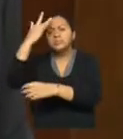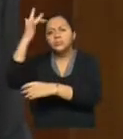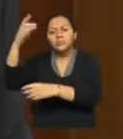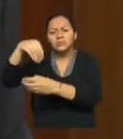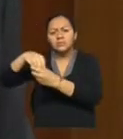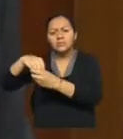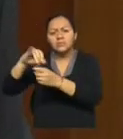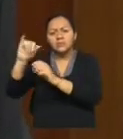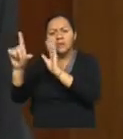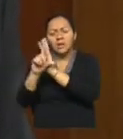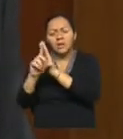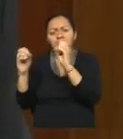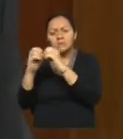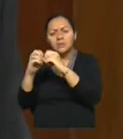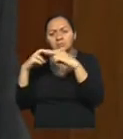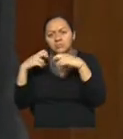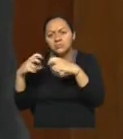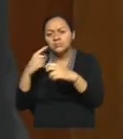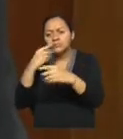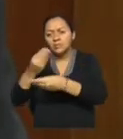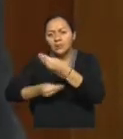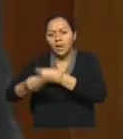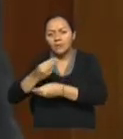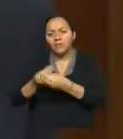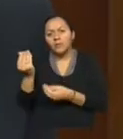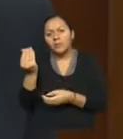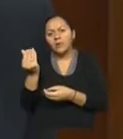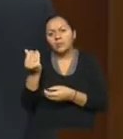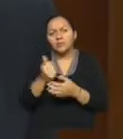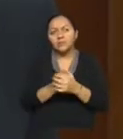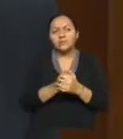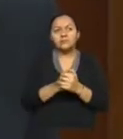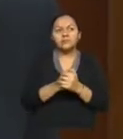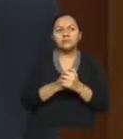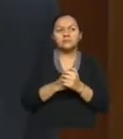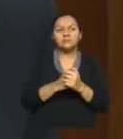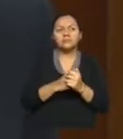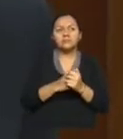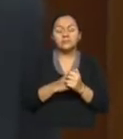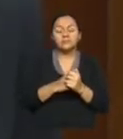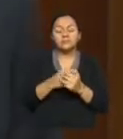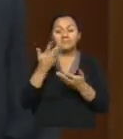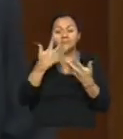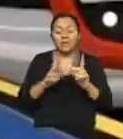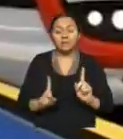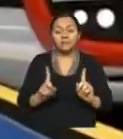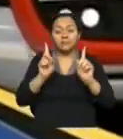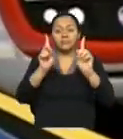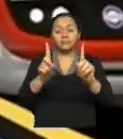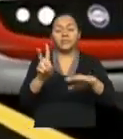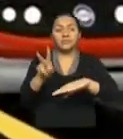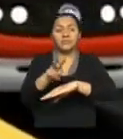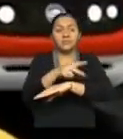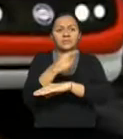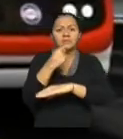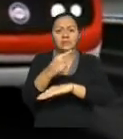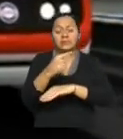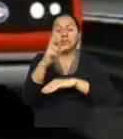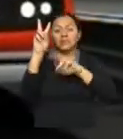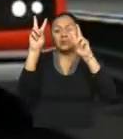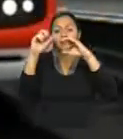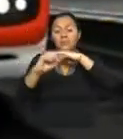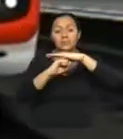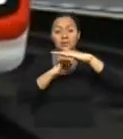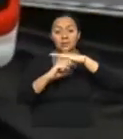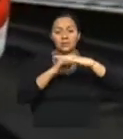indagación previa por lavado de activos. Al final de su comparecencia, el fiscal dijo que el tema de Metro de